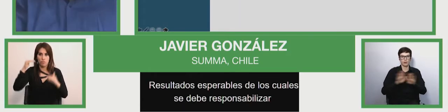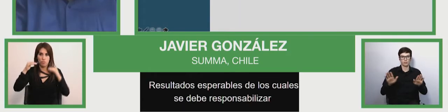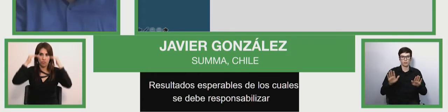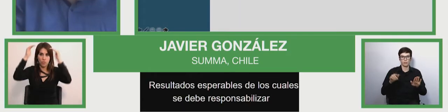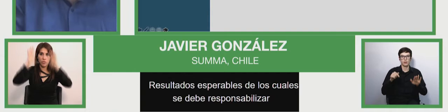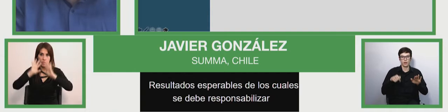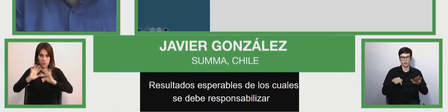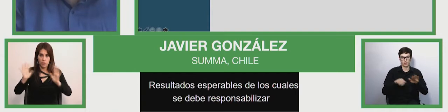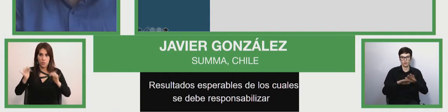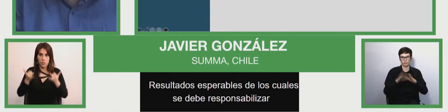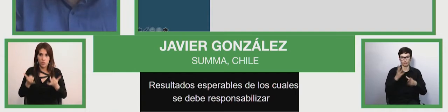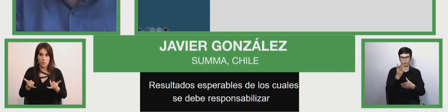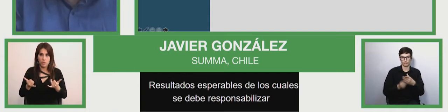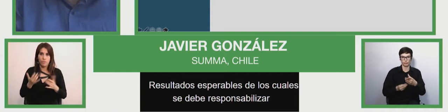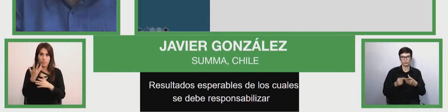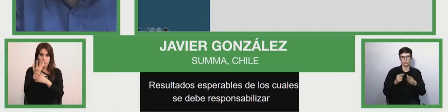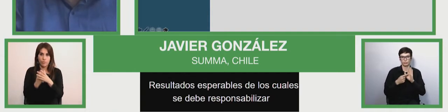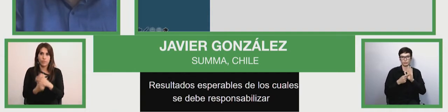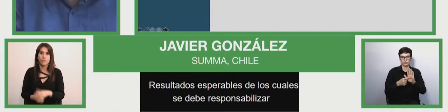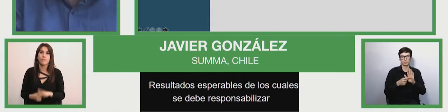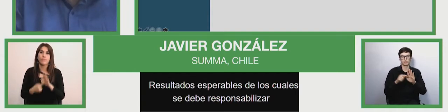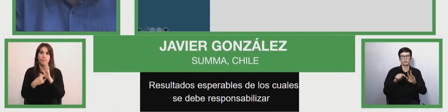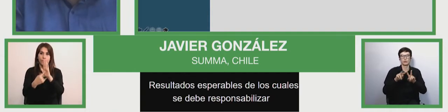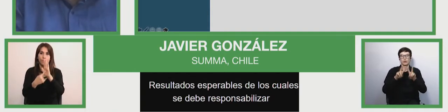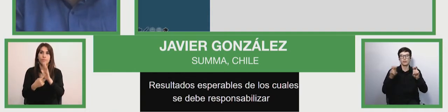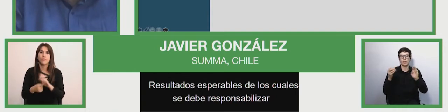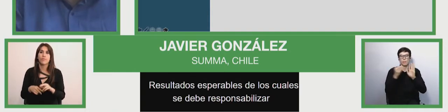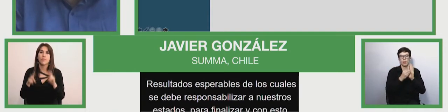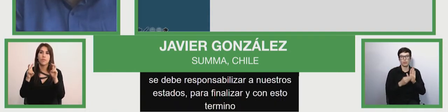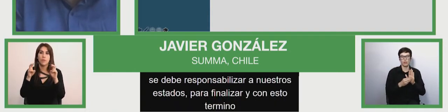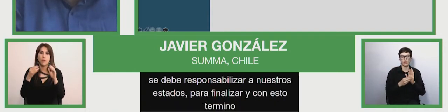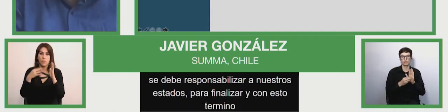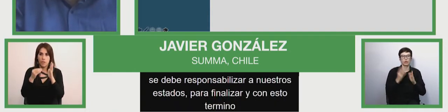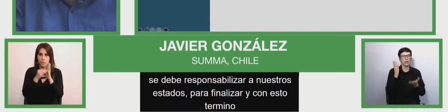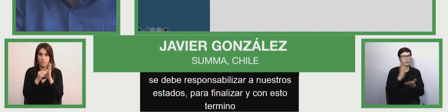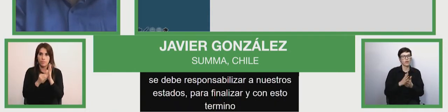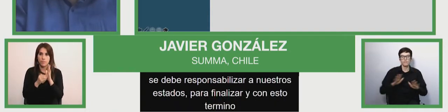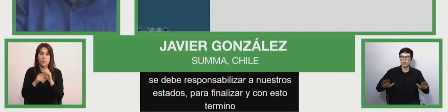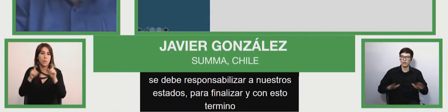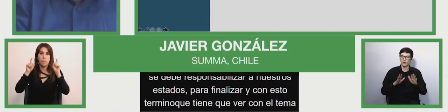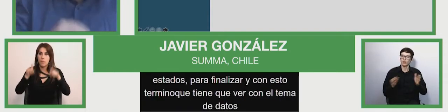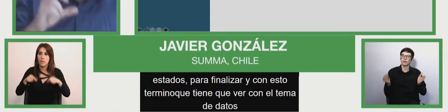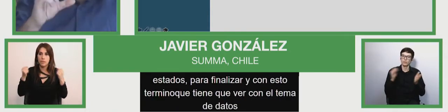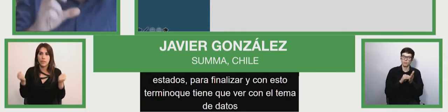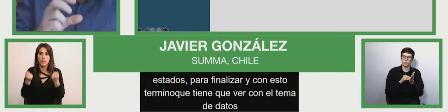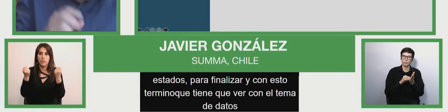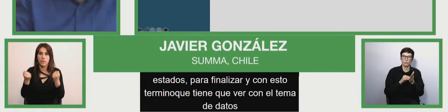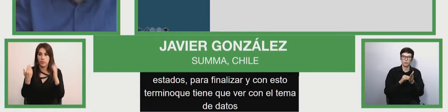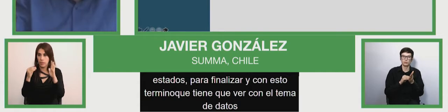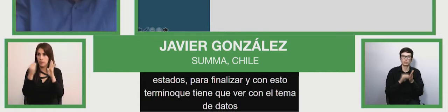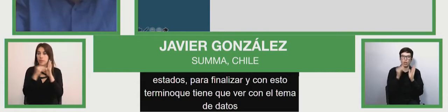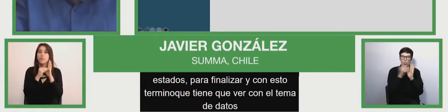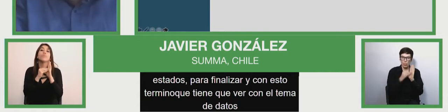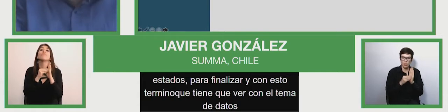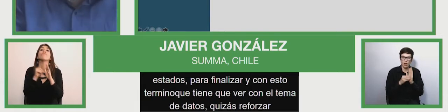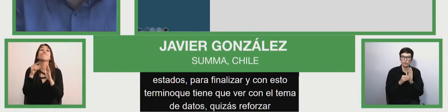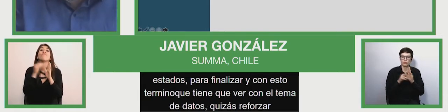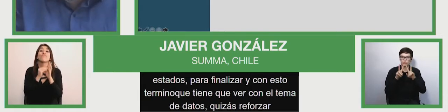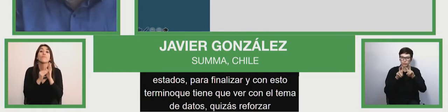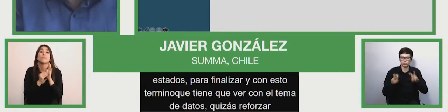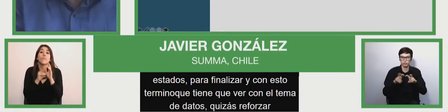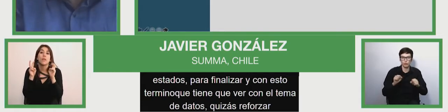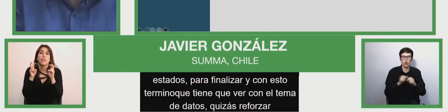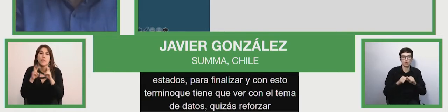esto ya termino, que tiene que ver con el tema de datos y que se va a reforzar lo que estaba diciendo Manos, pero también con una visión más en la